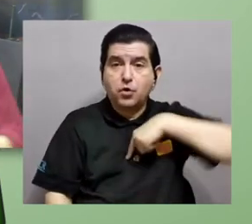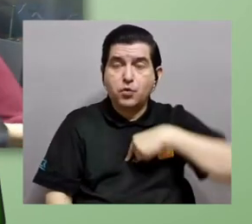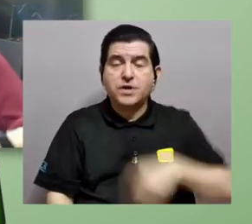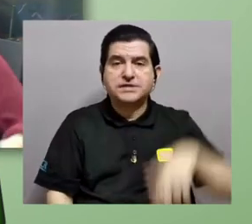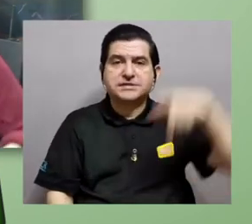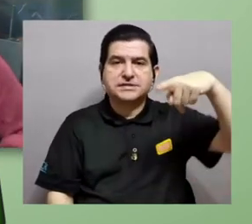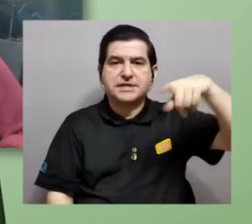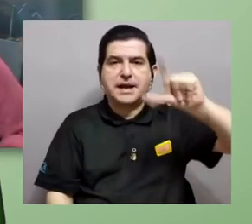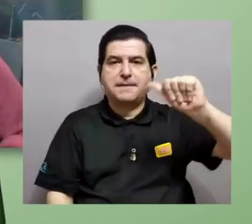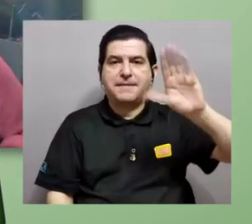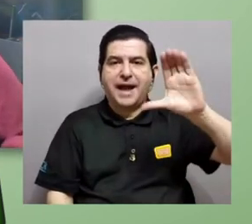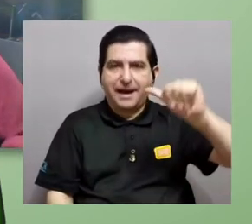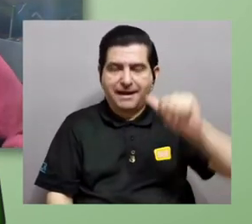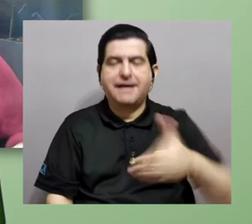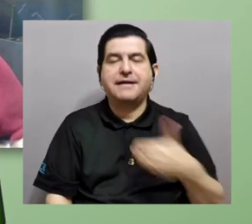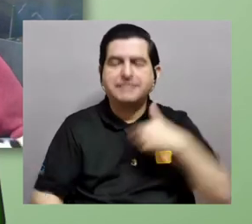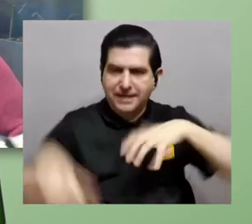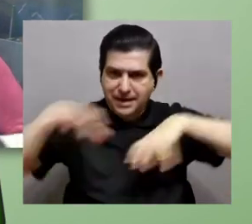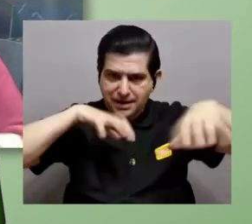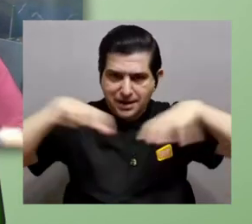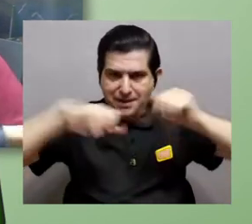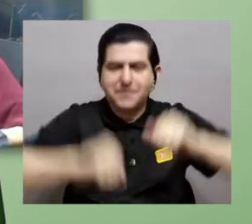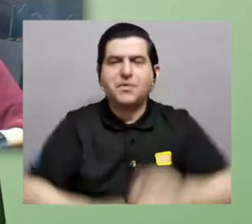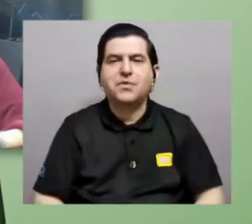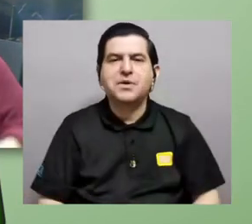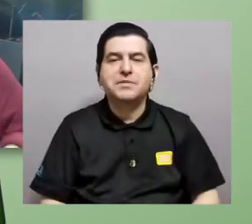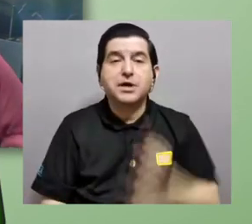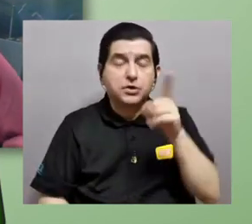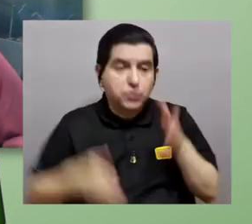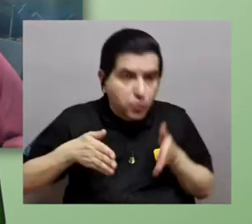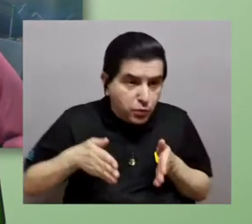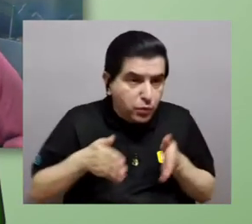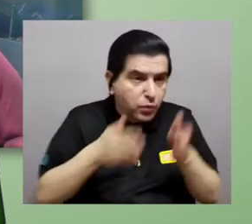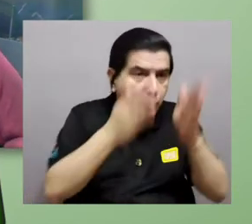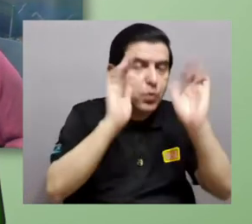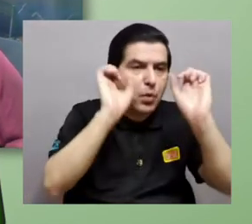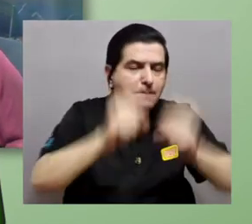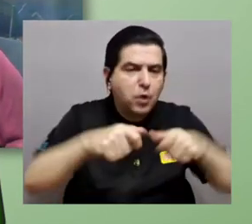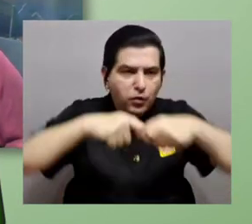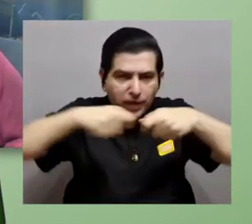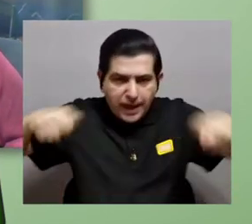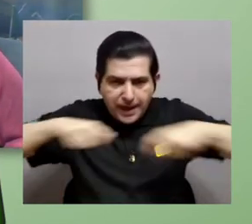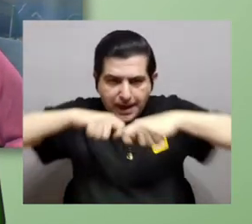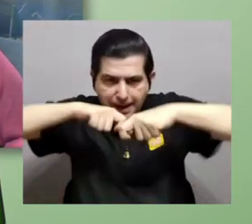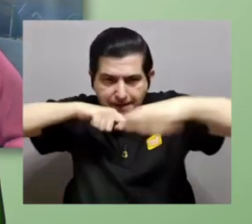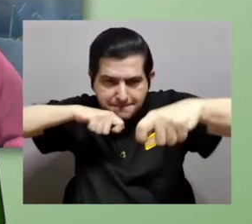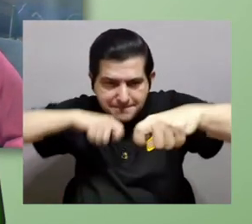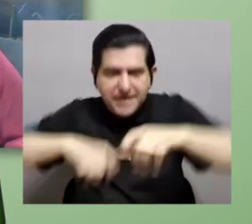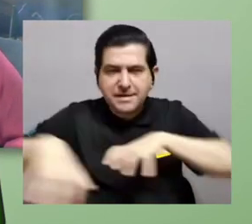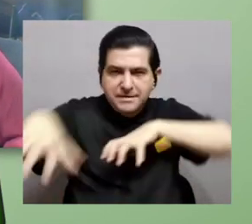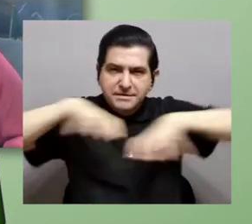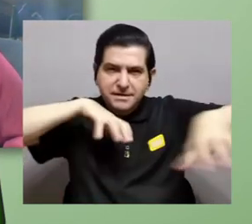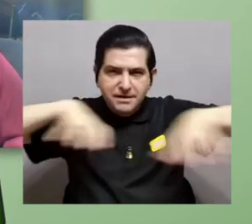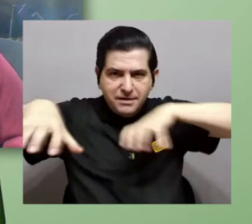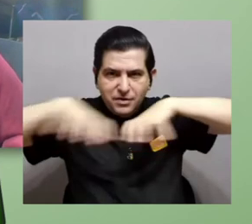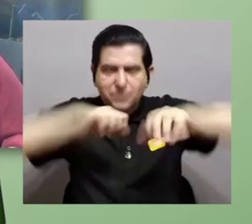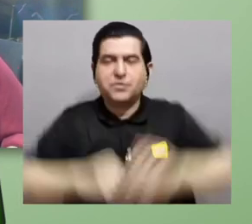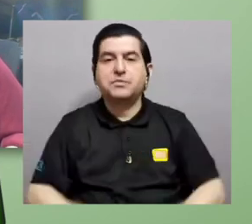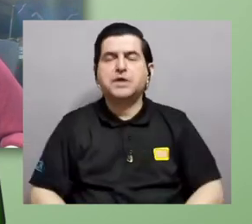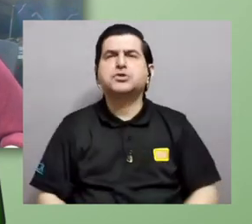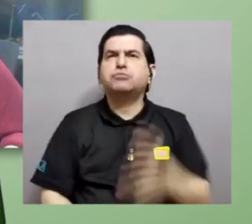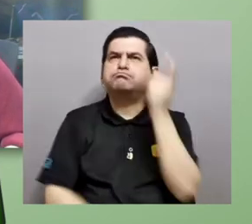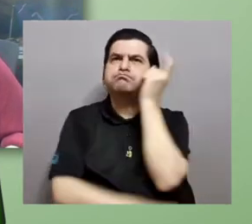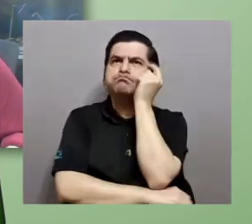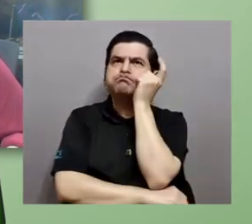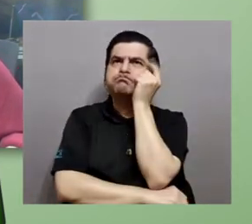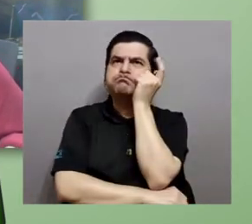una placa nuestra, digamos, tiene un movimiento en una dirección que se puede medir, se puede medir el movimiento